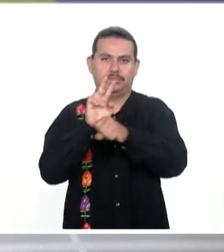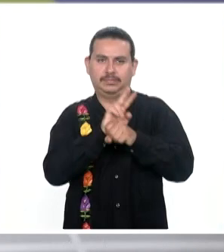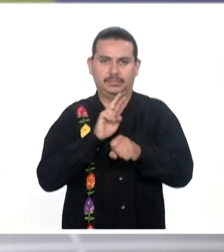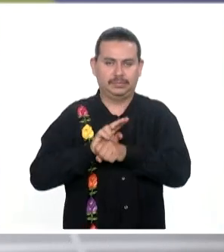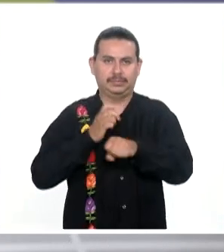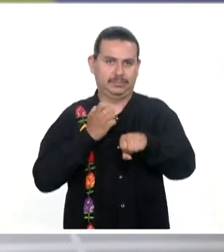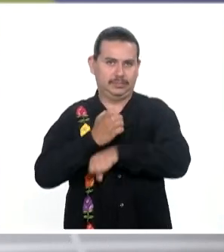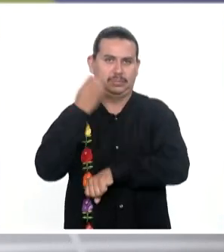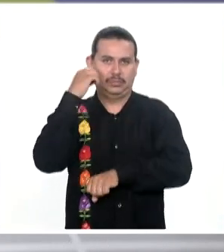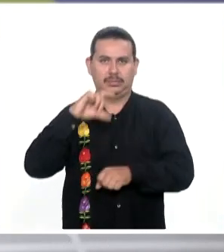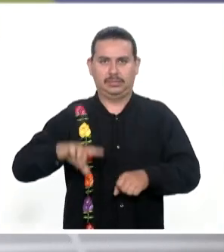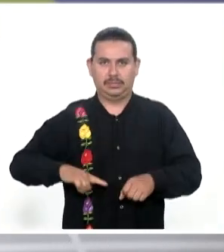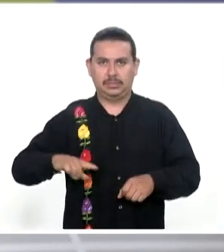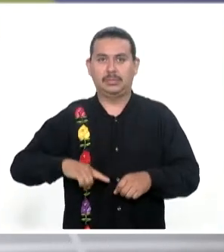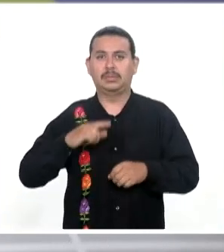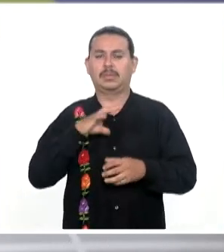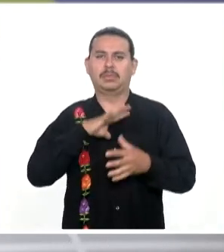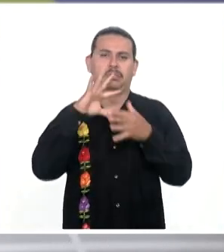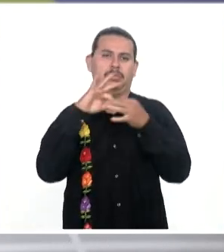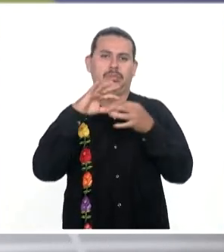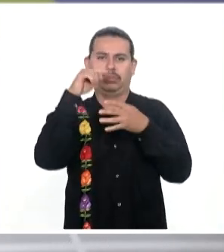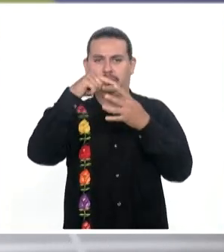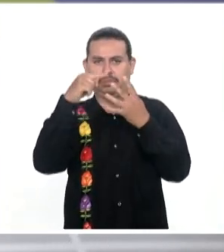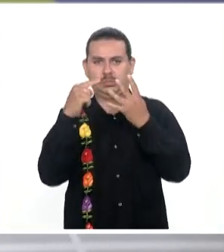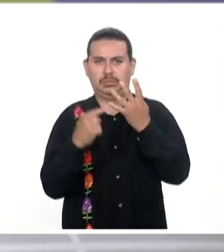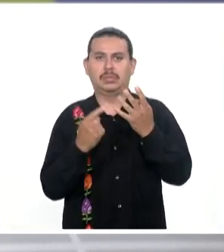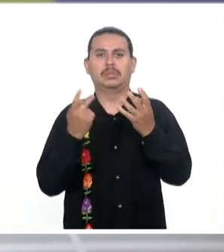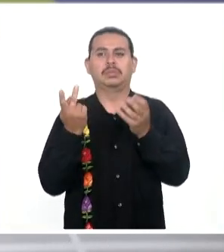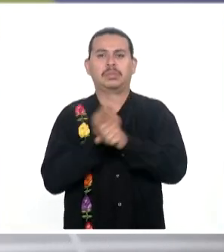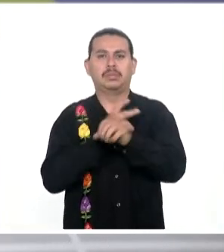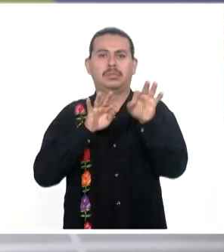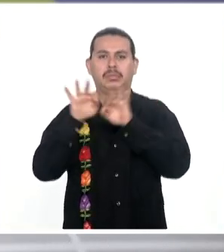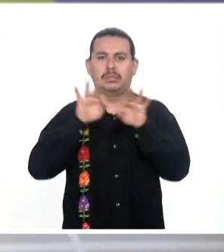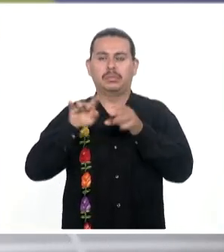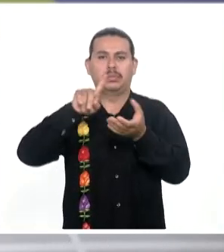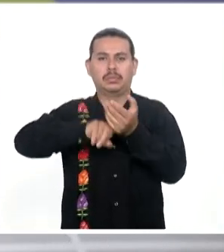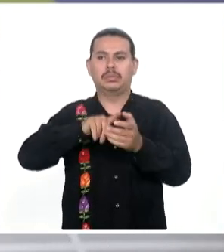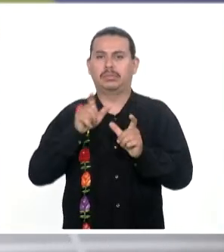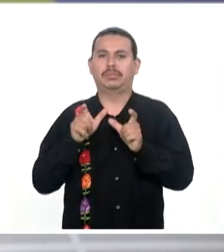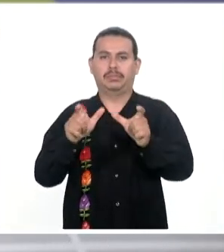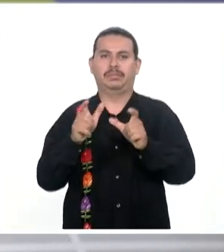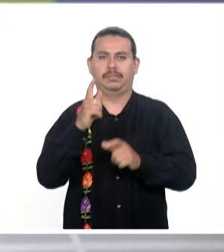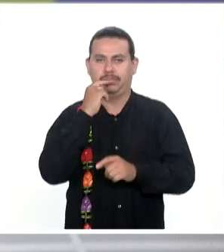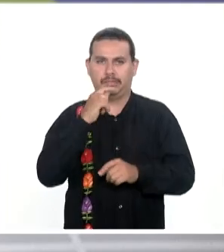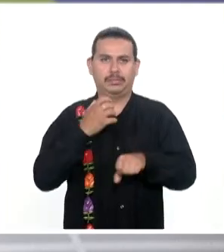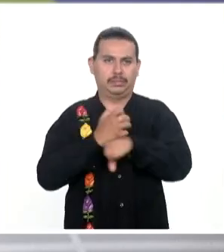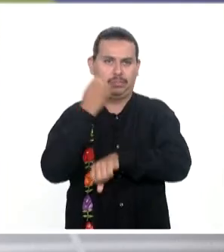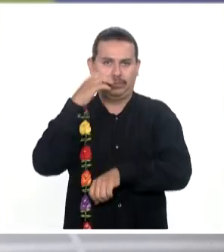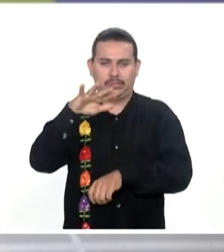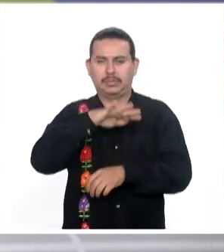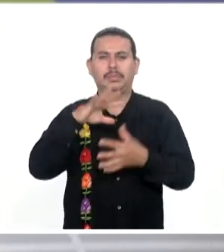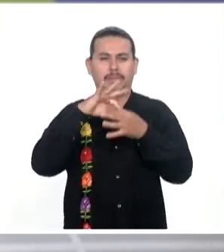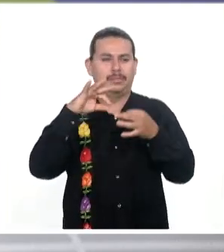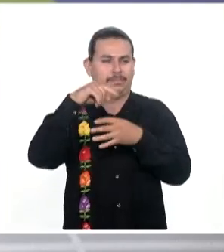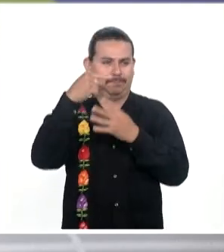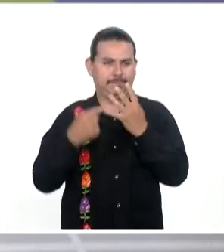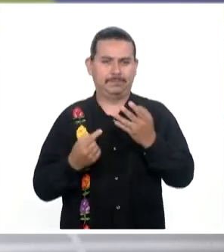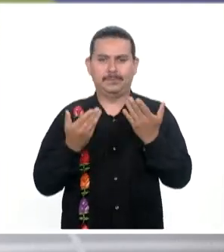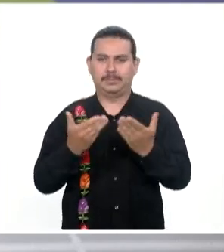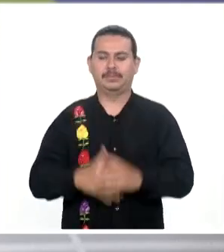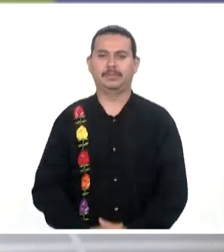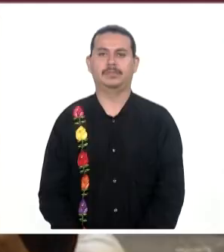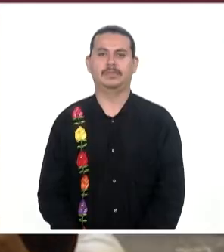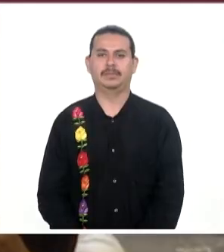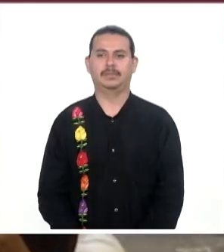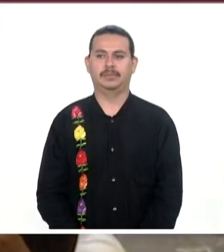gobierno del estado En donde se dieron a conocer Las acciones y resultados En materia de seguridad En la entidad Revisemos los detalles